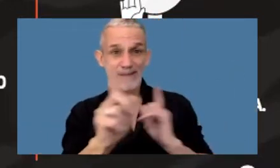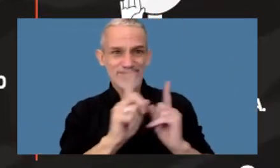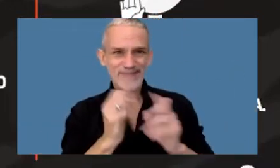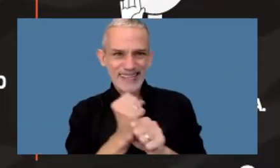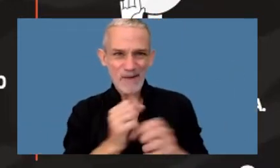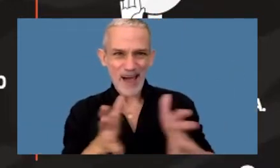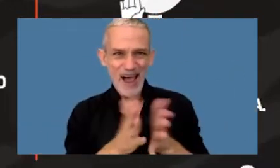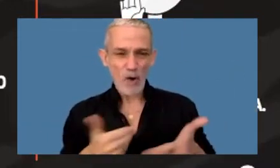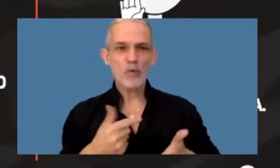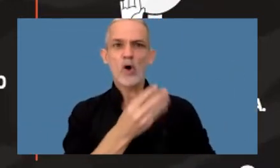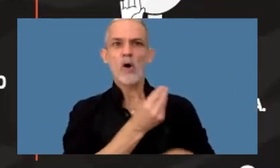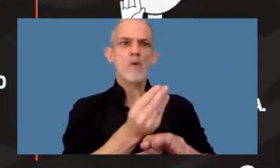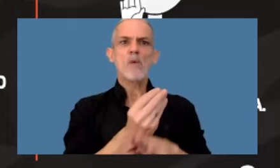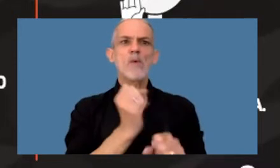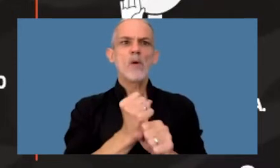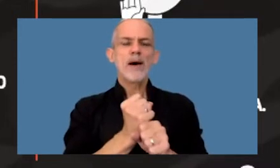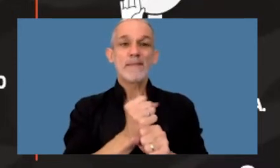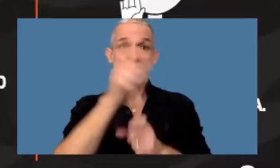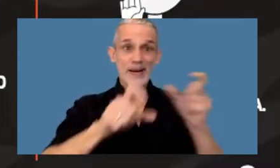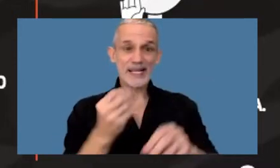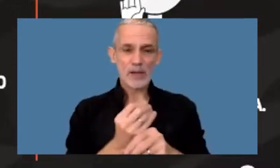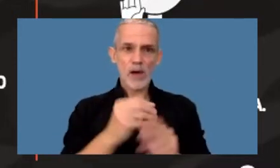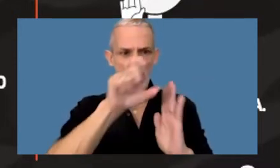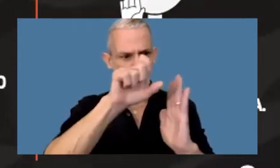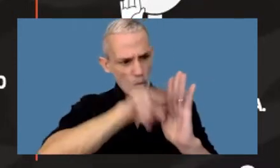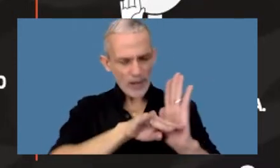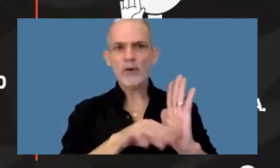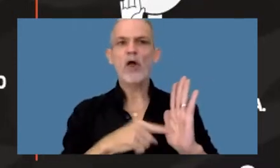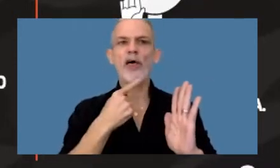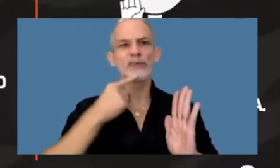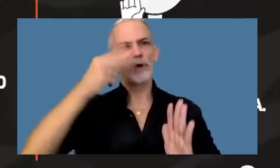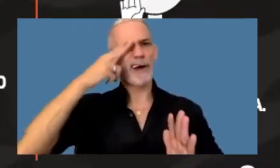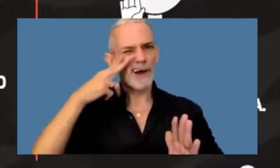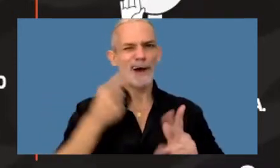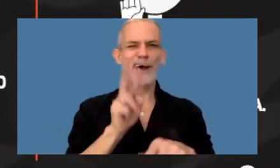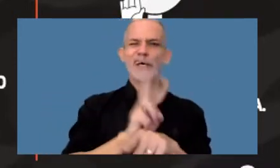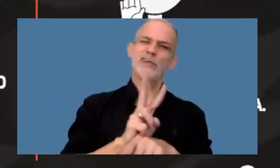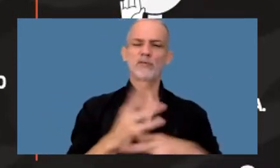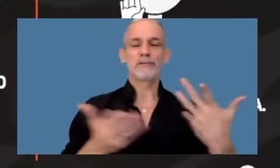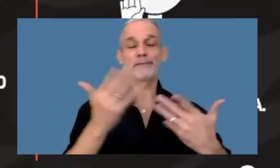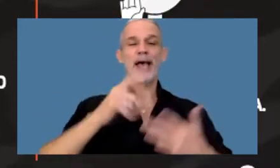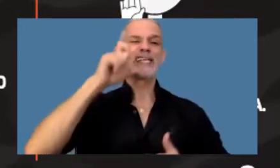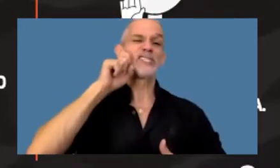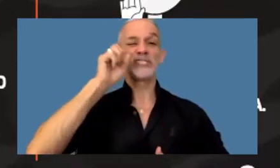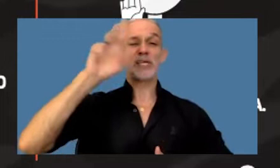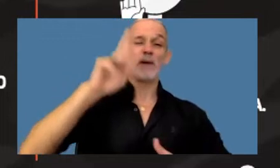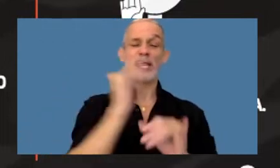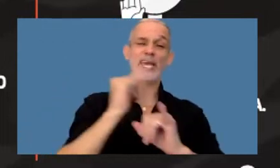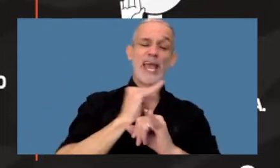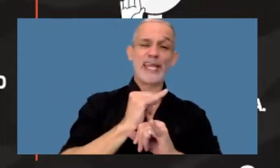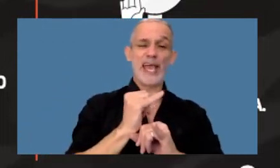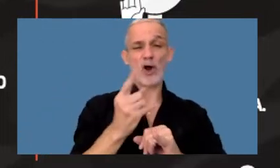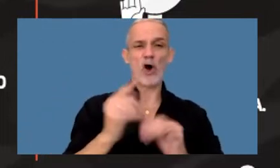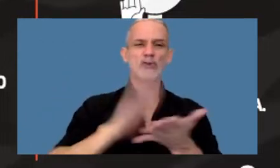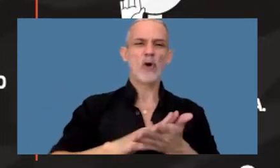se presentan candidatos que en el currículum indican cibersecurity engineering o ingeniero en ciberseguridad